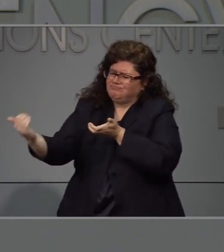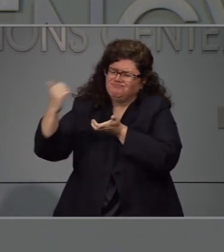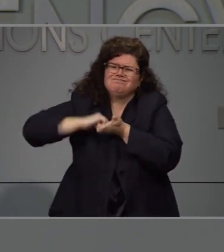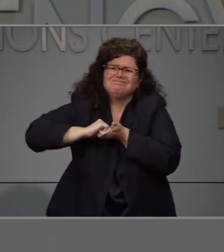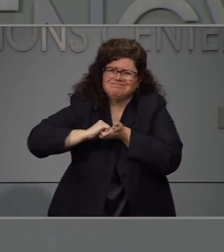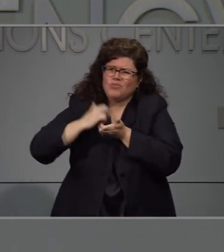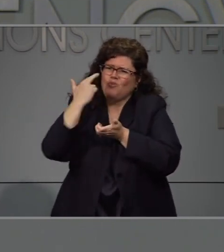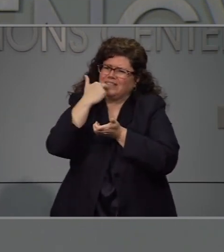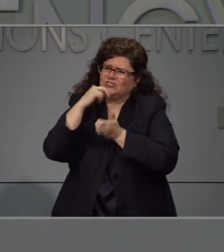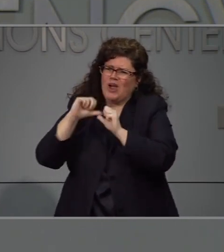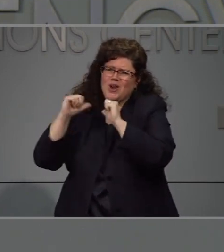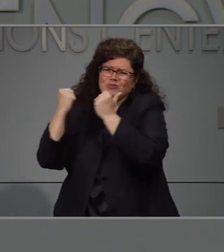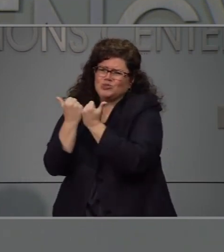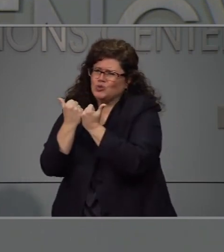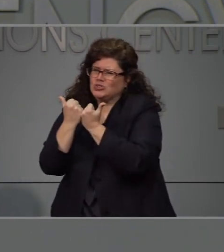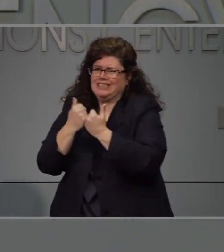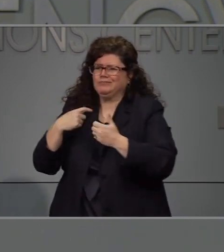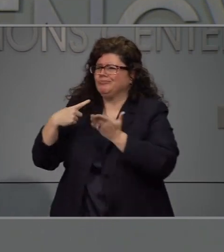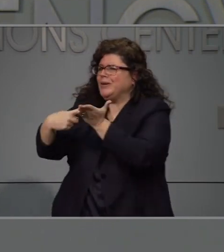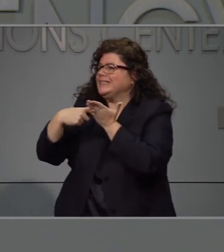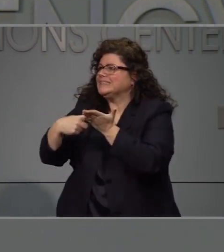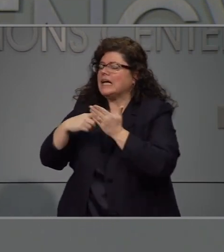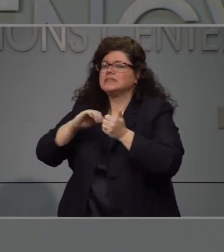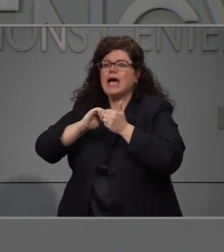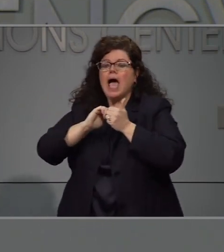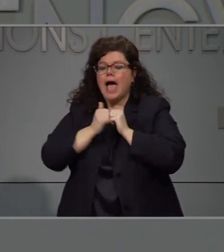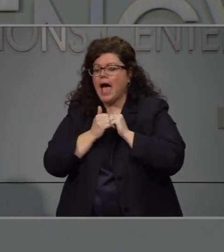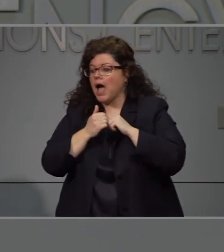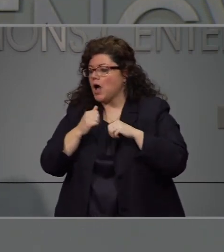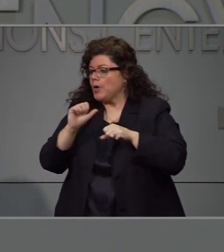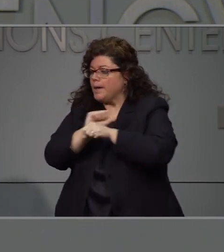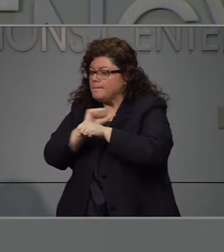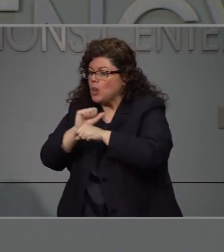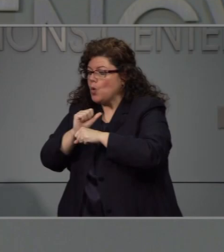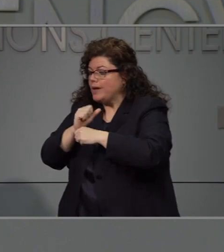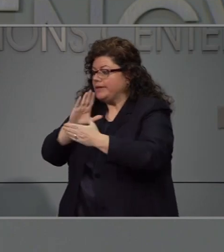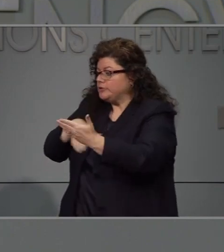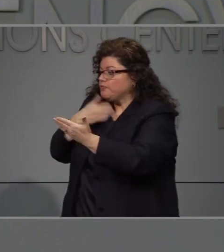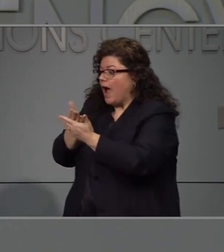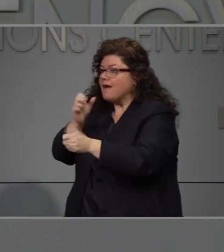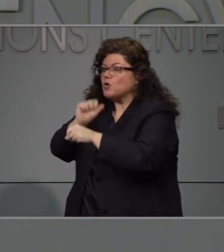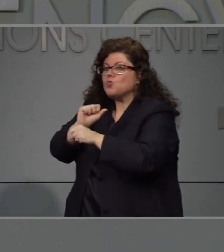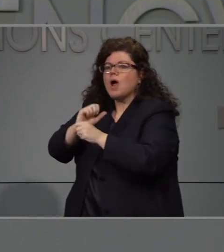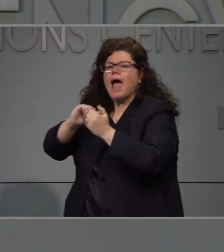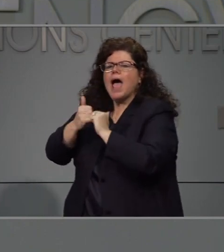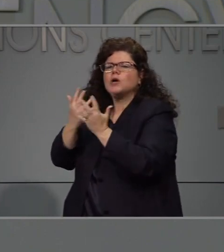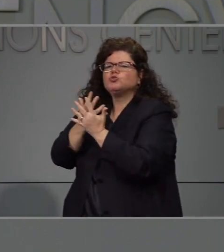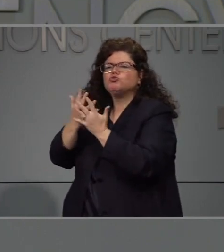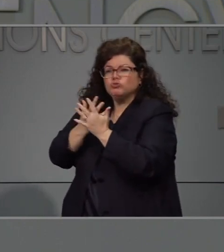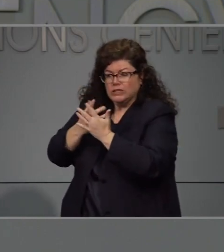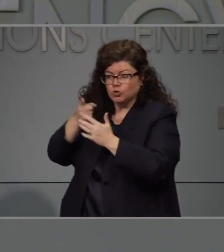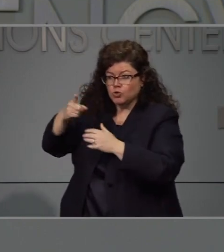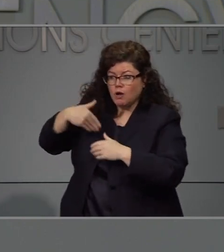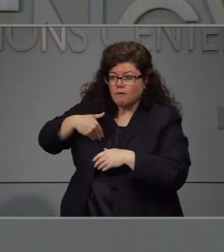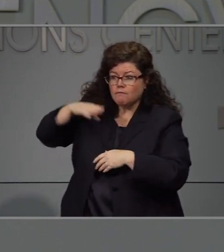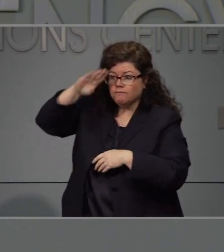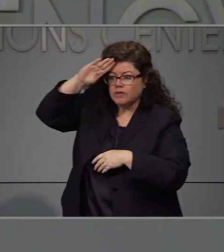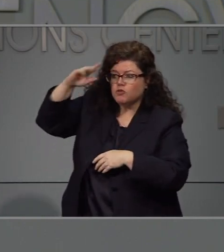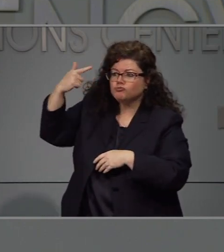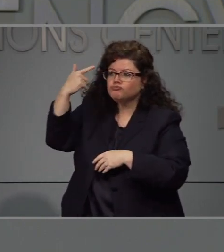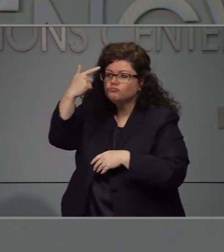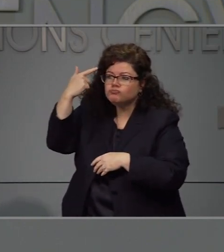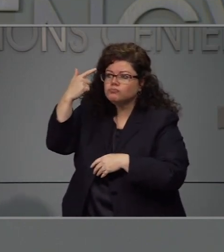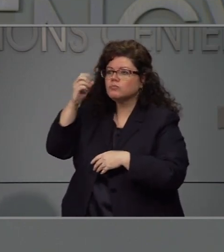que involucra todo desde cómo seleccionan los empleados y potencialmente cosas como buffets.